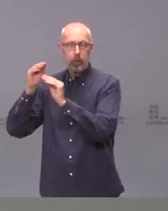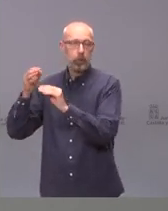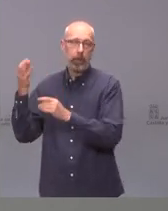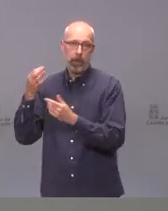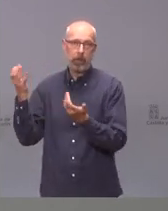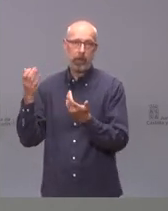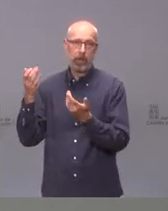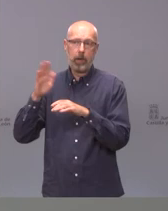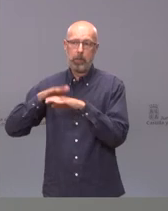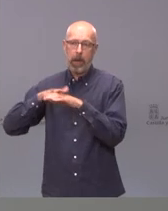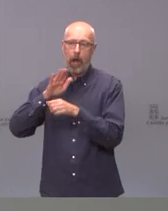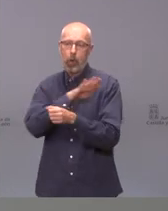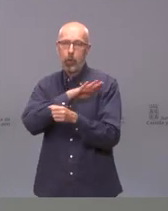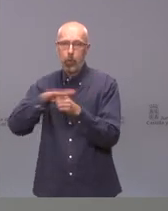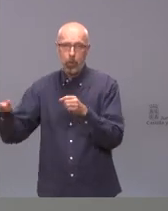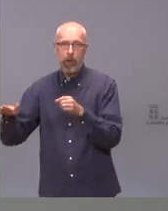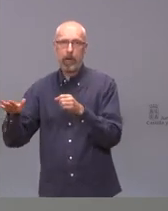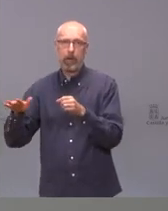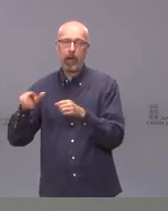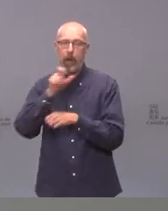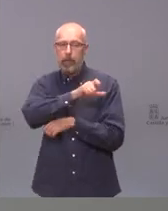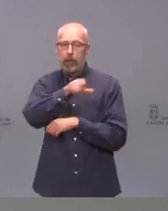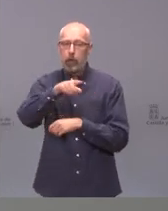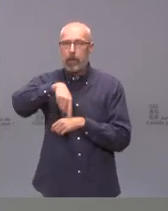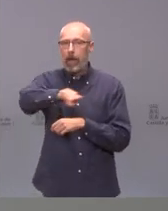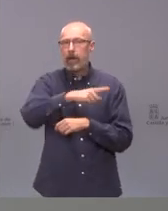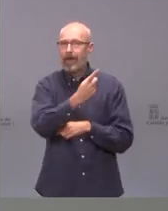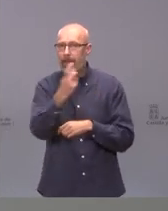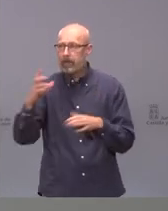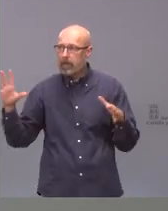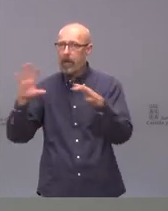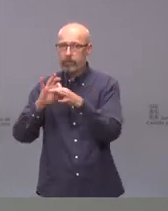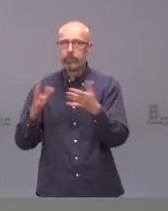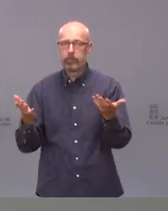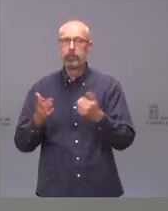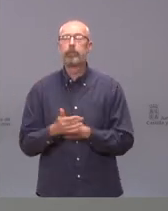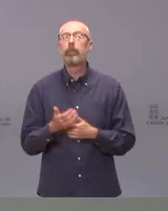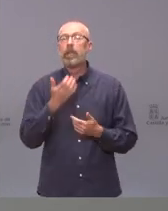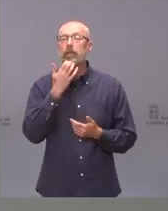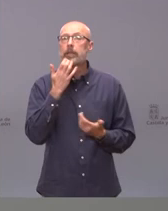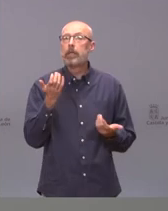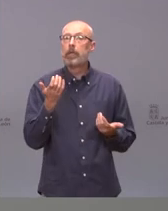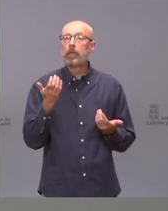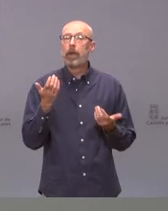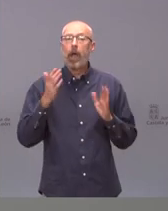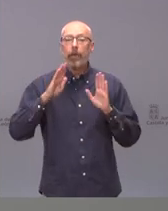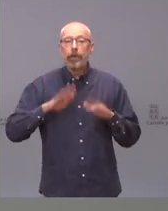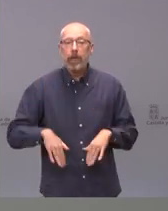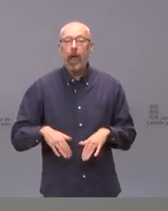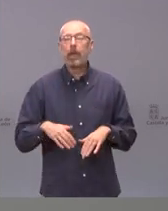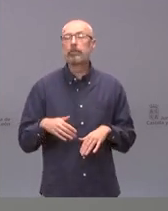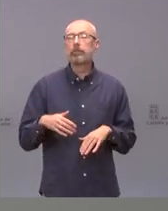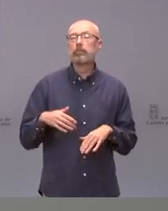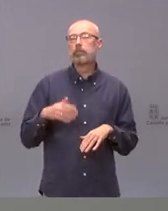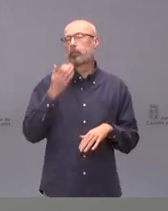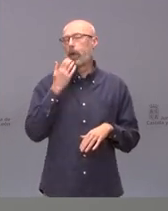cubrir la población que necesitamos cubrir y sobre todo si finalmente se decide que la segunda dosis hay que